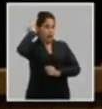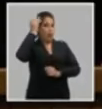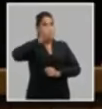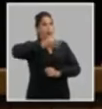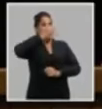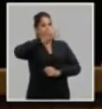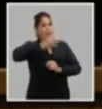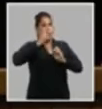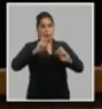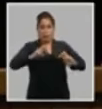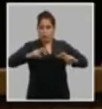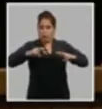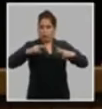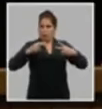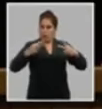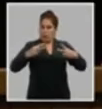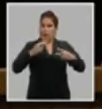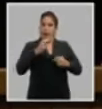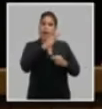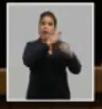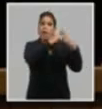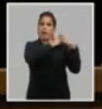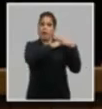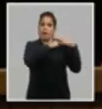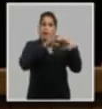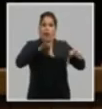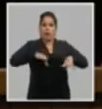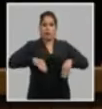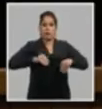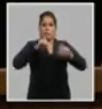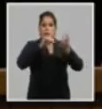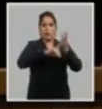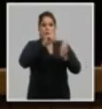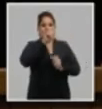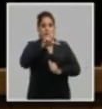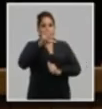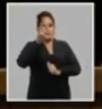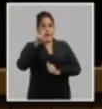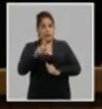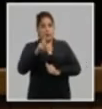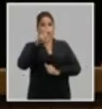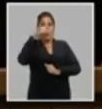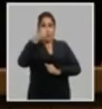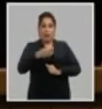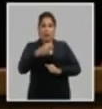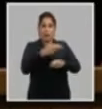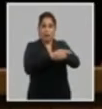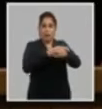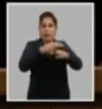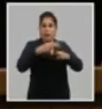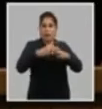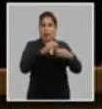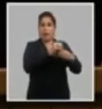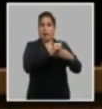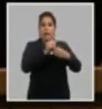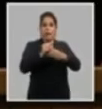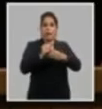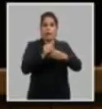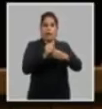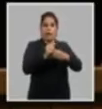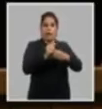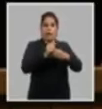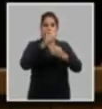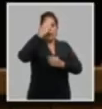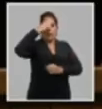ejército Raúl Castro Ruz la responsabilidad que asume el partido como legítimo heredero del legado del líder histórico de la